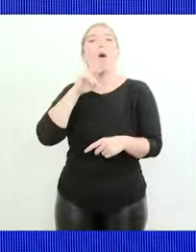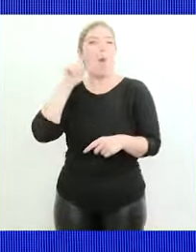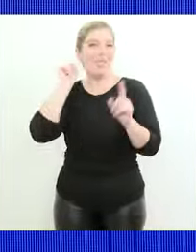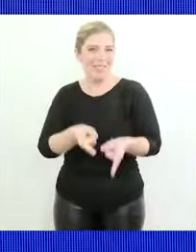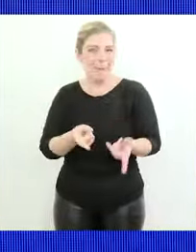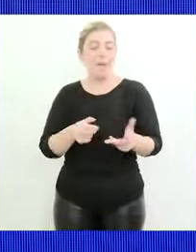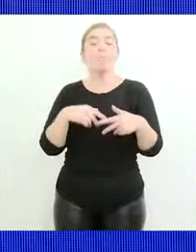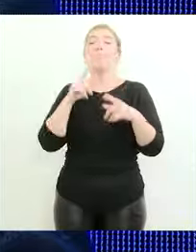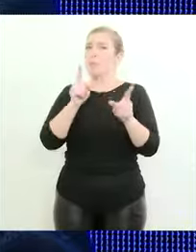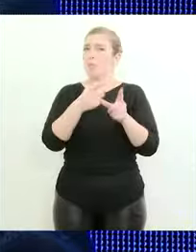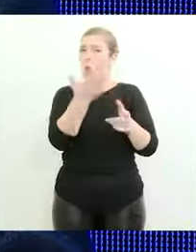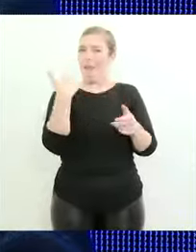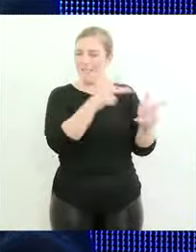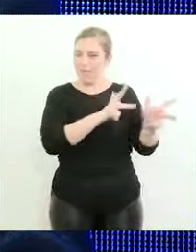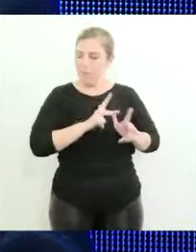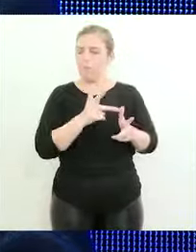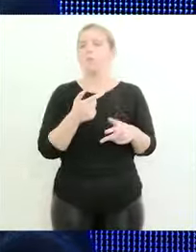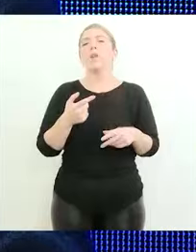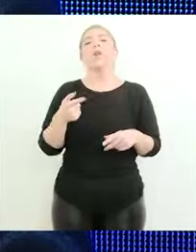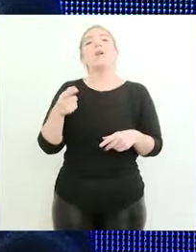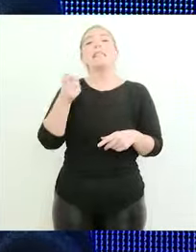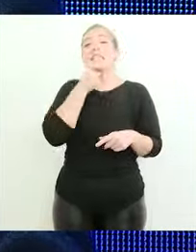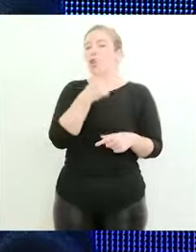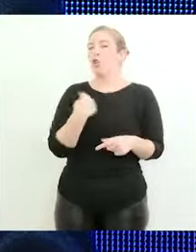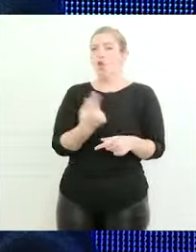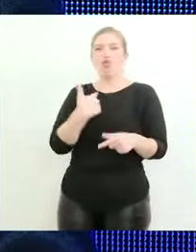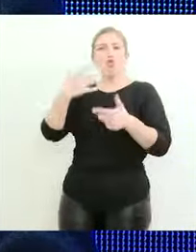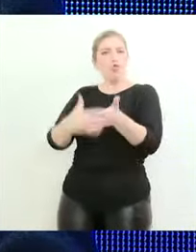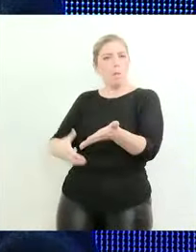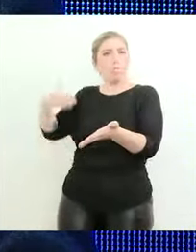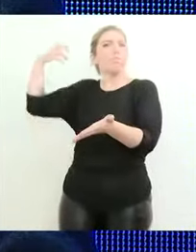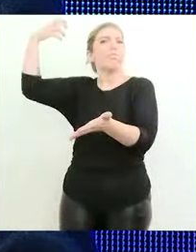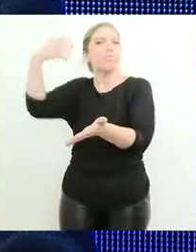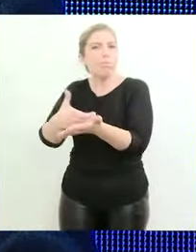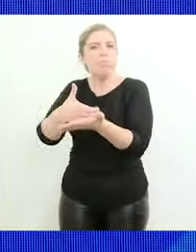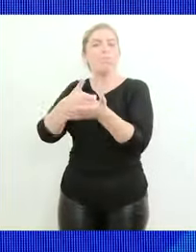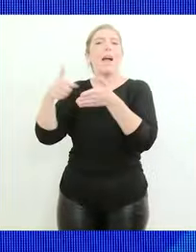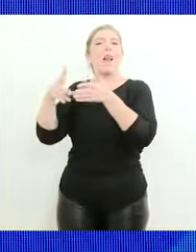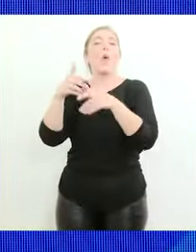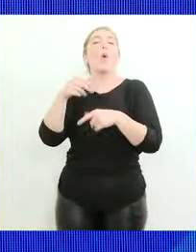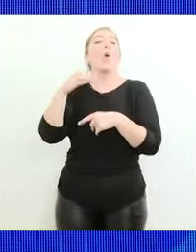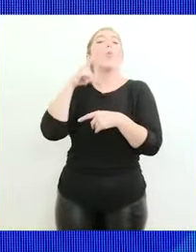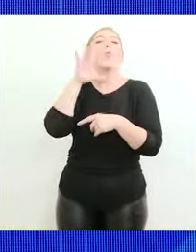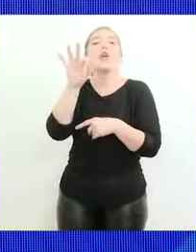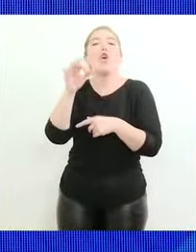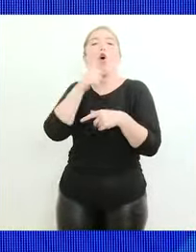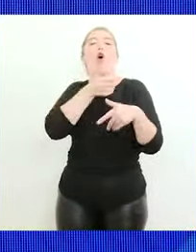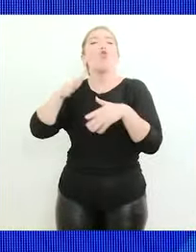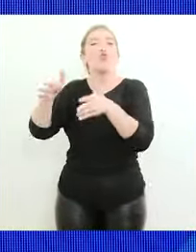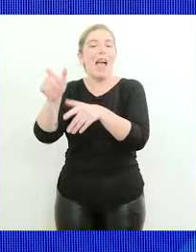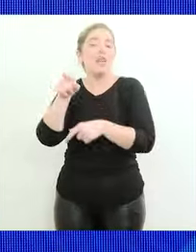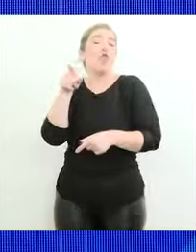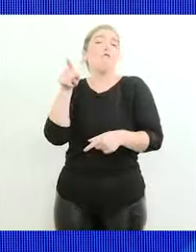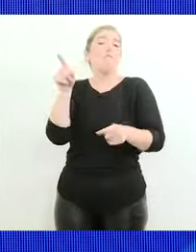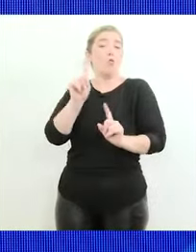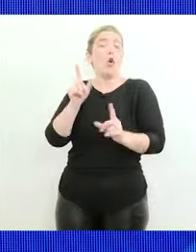plantea usted si nosotros no tenemos una fuerte inversión en el corredor bioceánico lo que termina pasando es